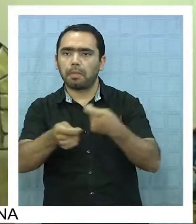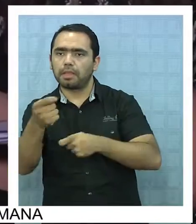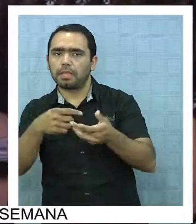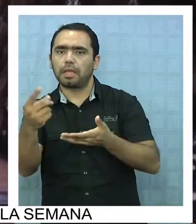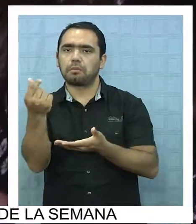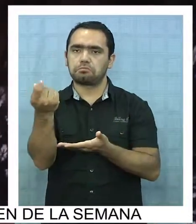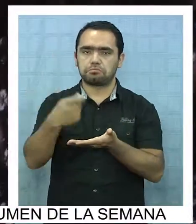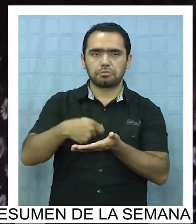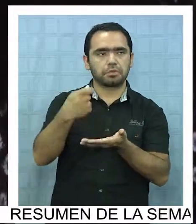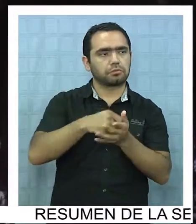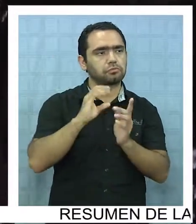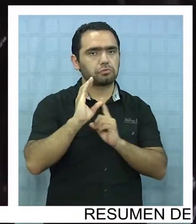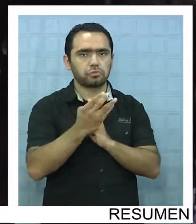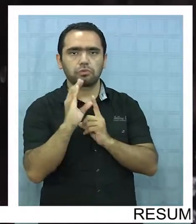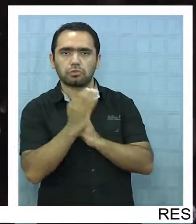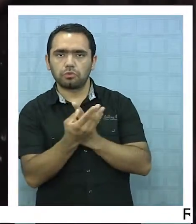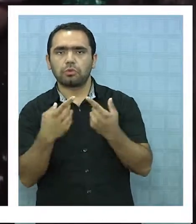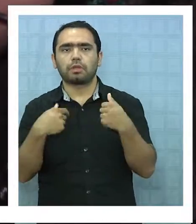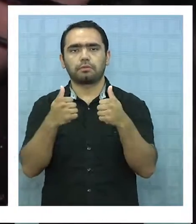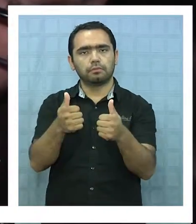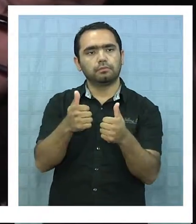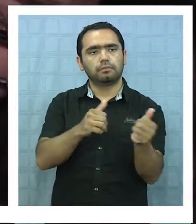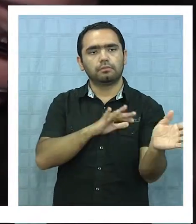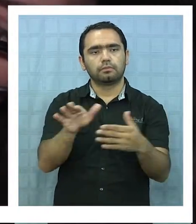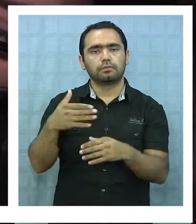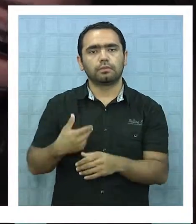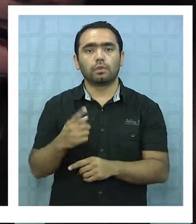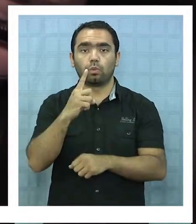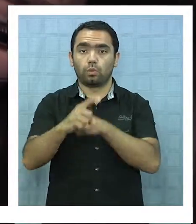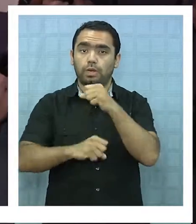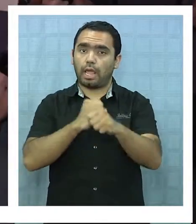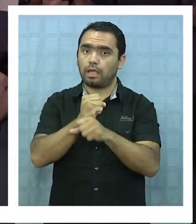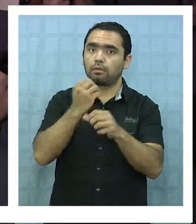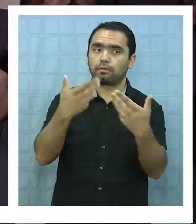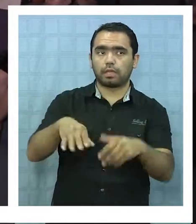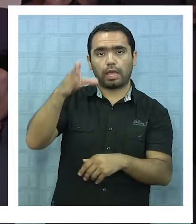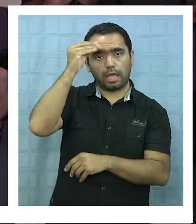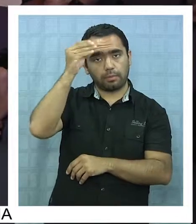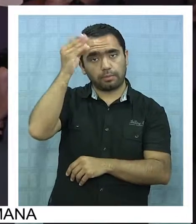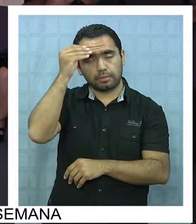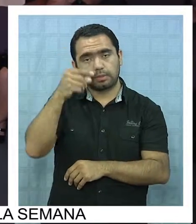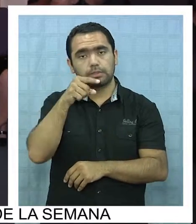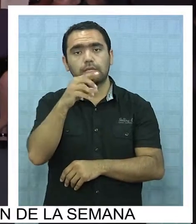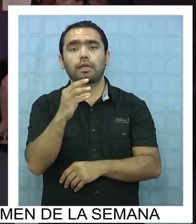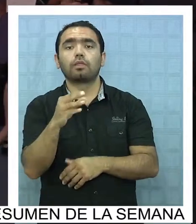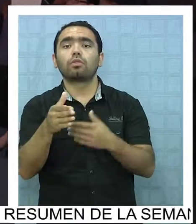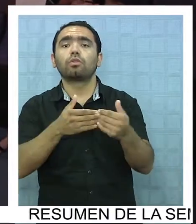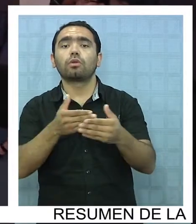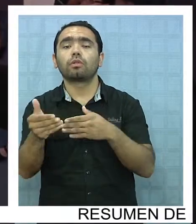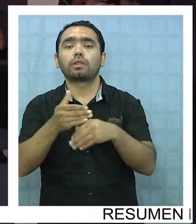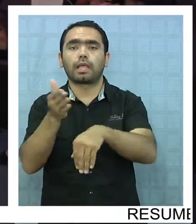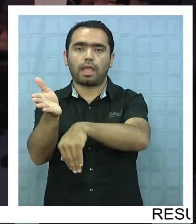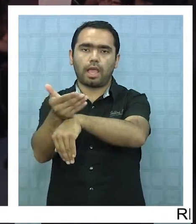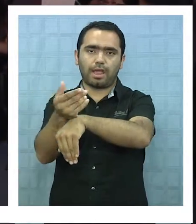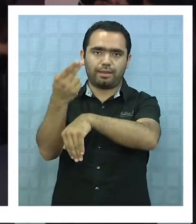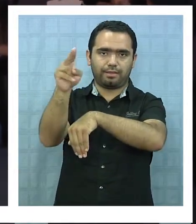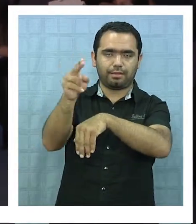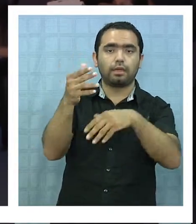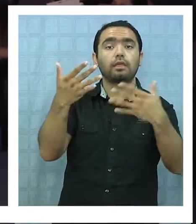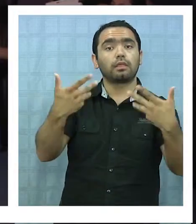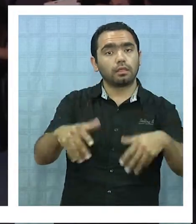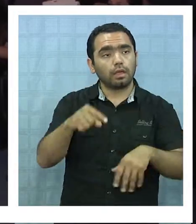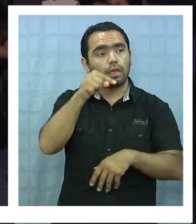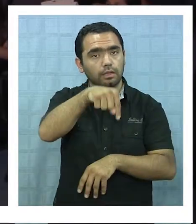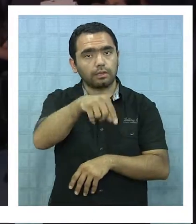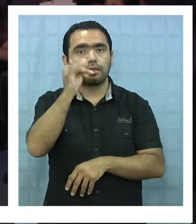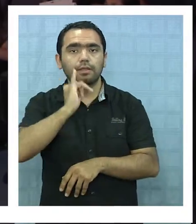vivir de la cultura y de todo lo que se refiere a la creación. Con un año de experiencia en Arica, este programa de Corfo denominó a Iquique y a otras siete